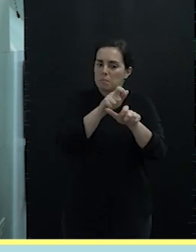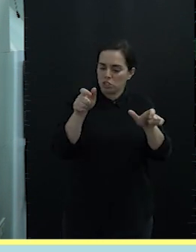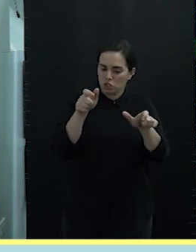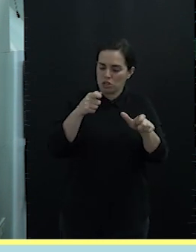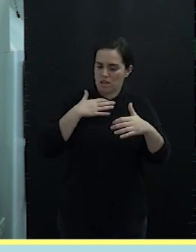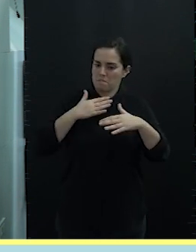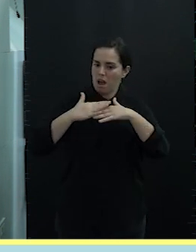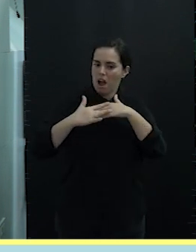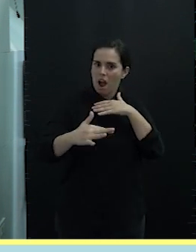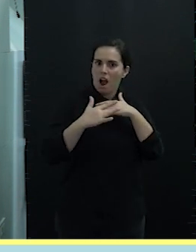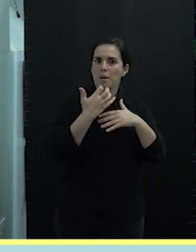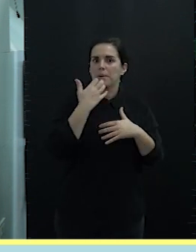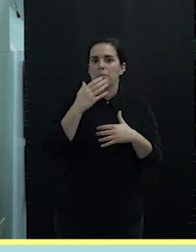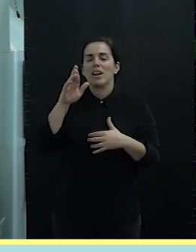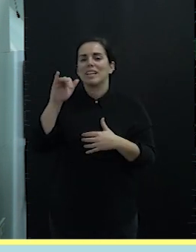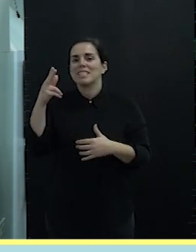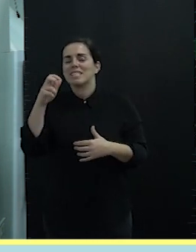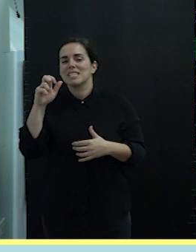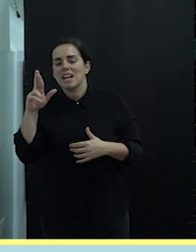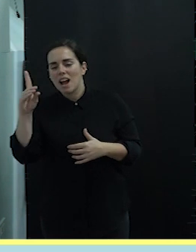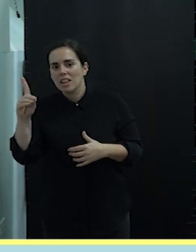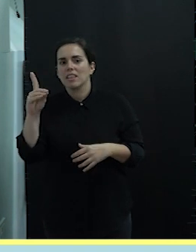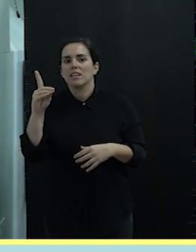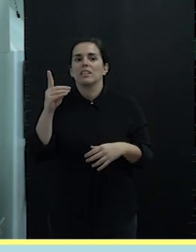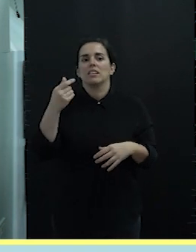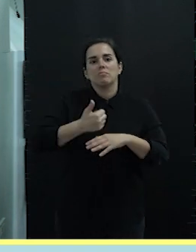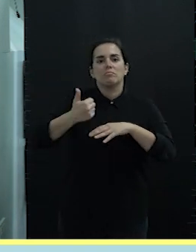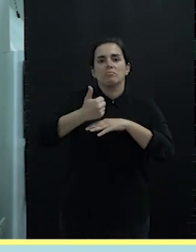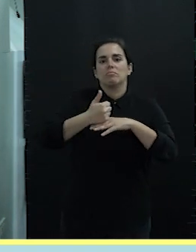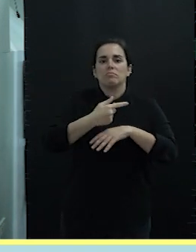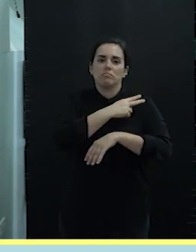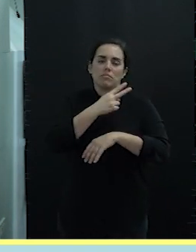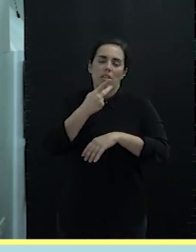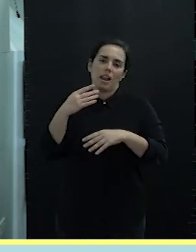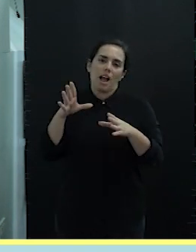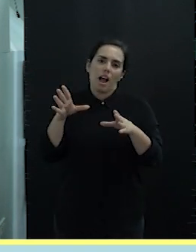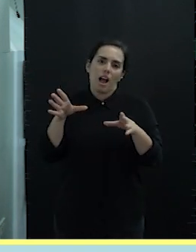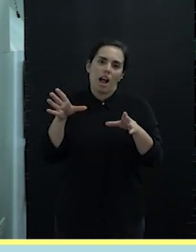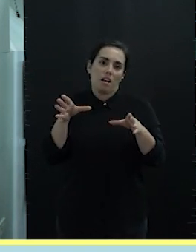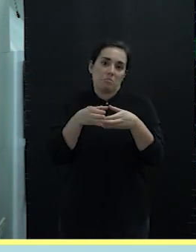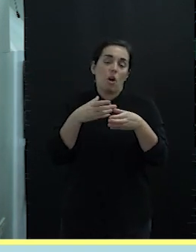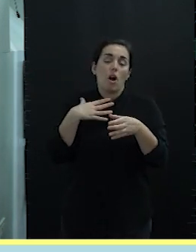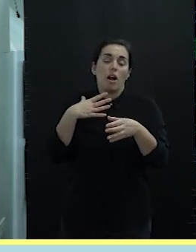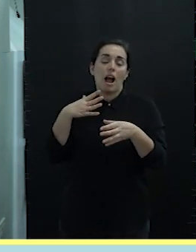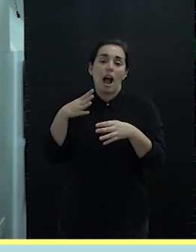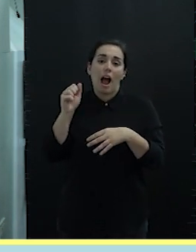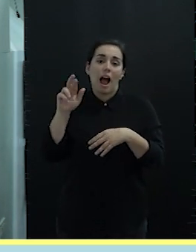mares, como puede ser Richard, el patrón mayor de la Consejería de Pescadoras de Arguineguín, como puede ser